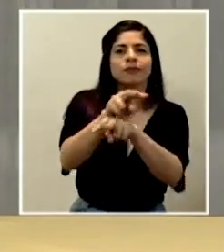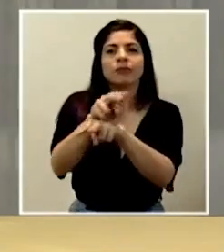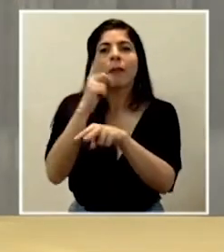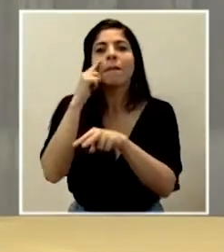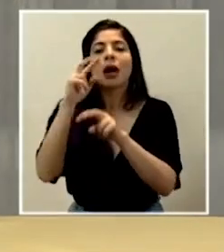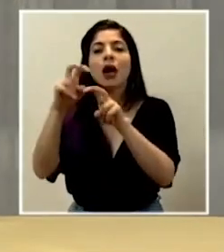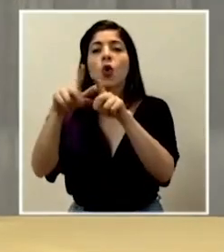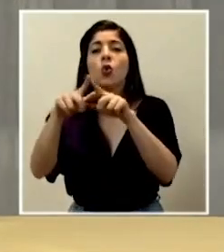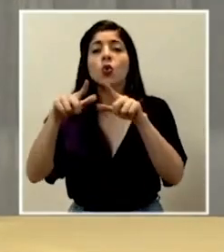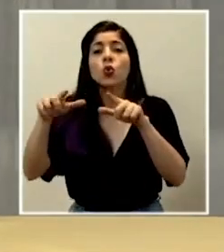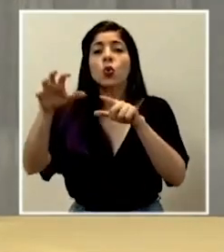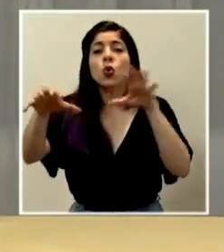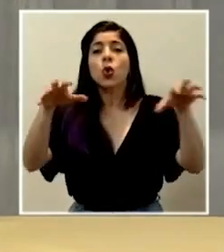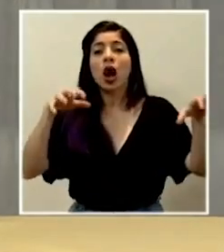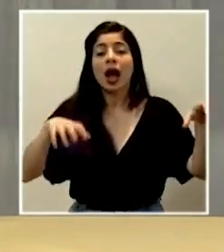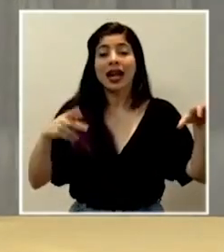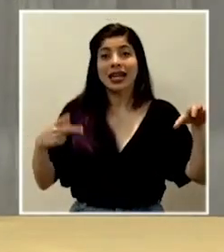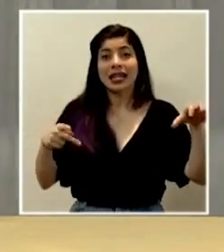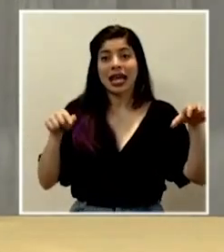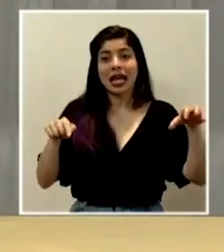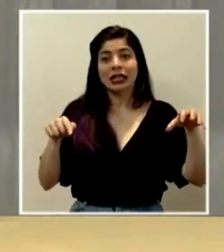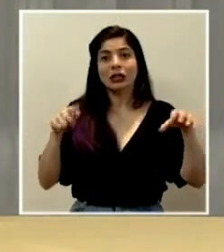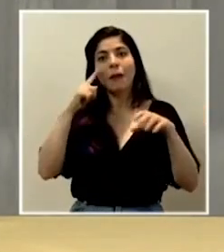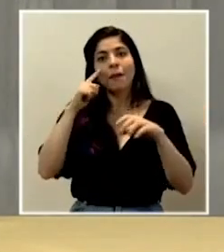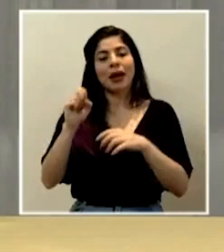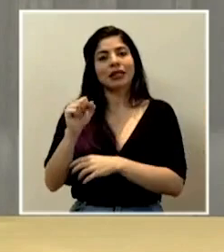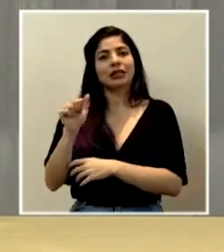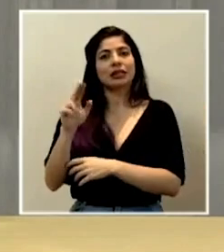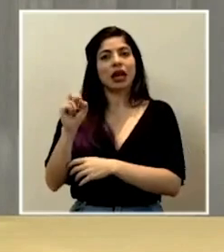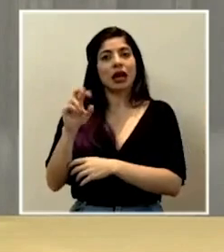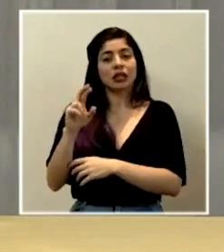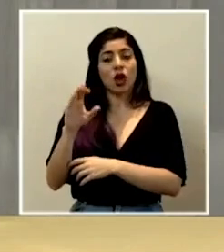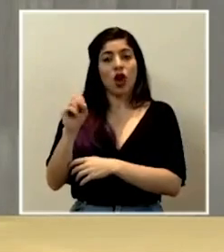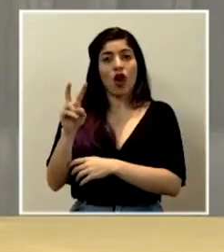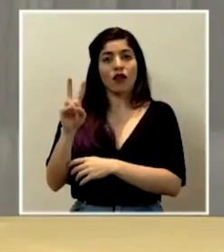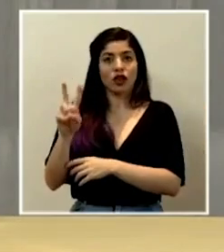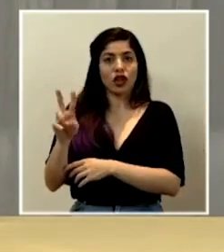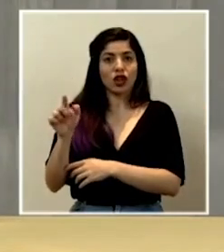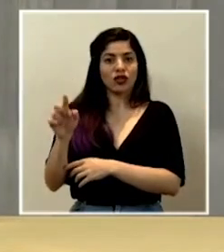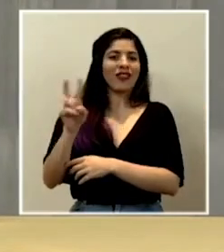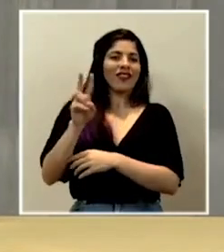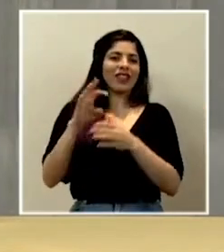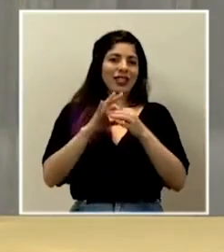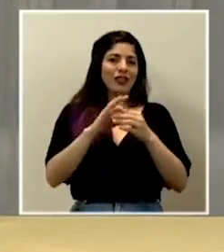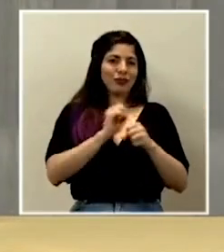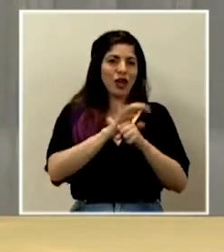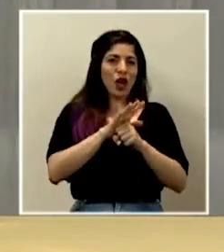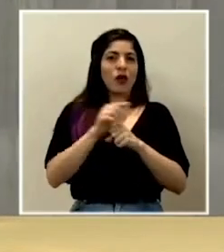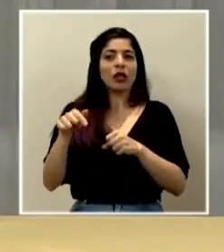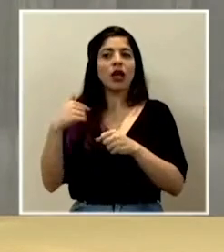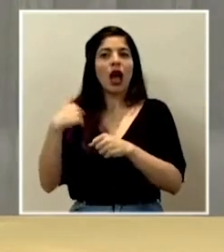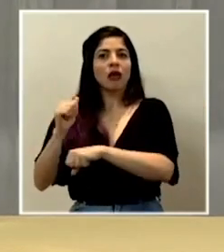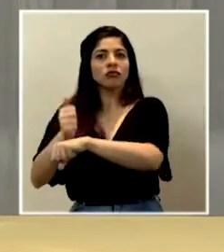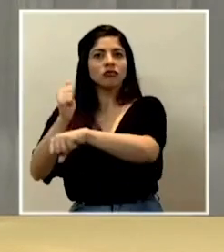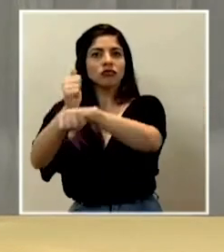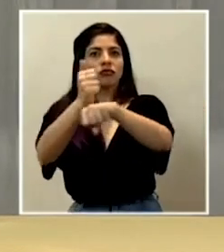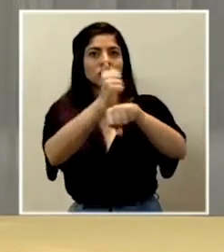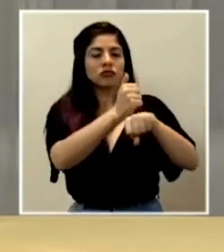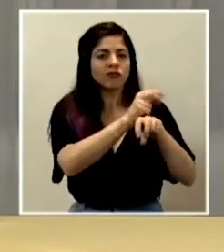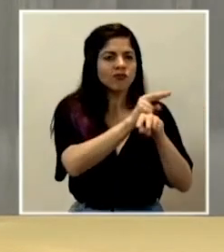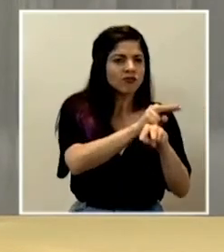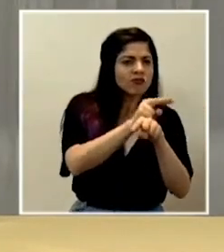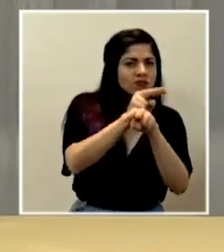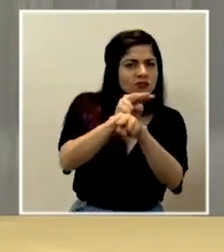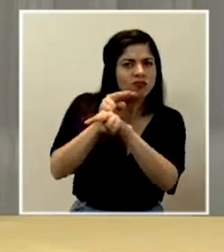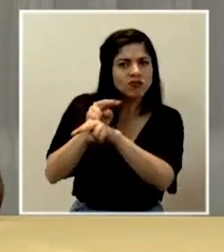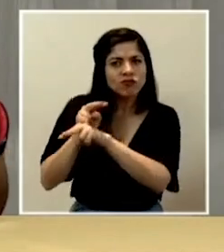zonas de mayor riesgo con la circulación del SARS-CoV-2. Ya yo lo expliqué la semana pasada en donde vimos justamente todos